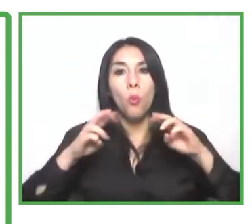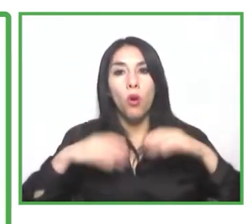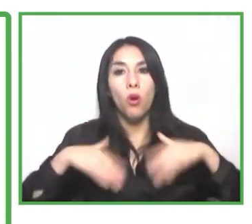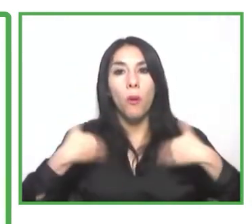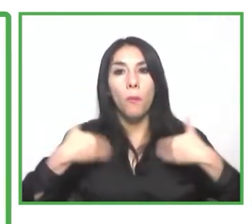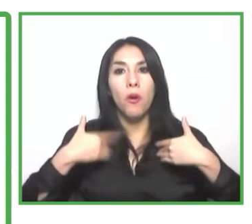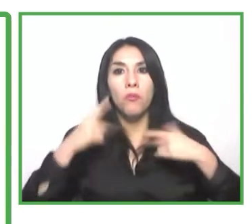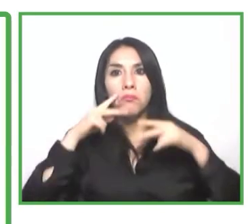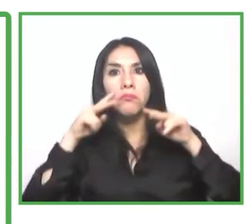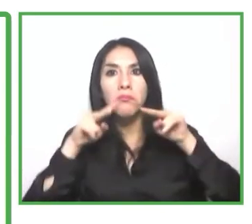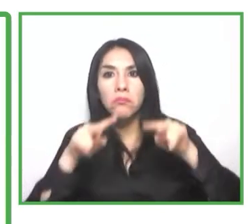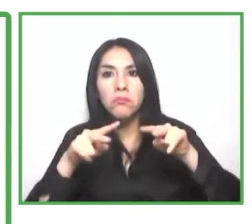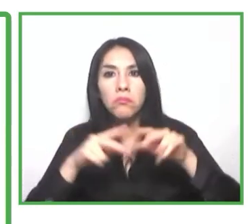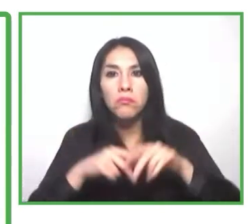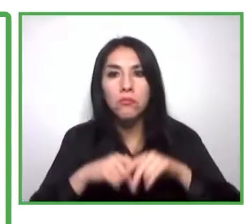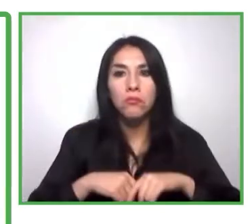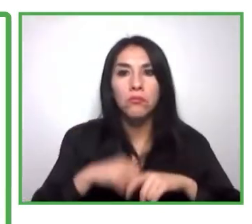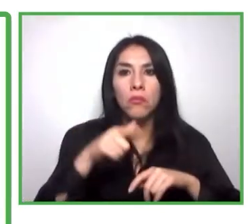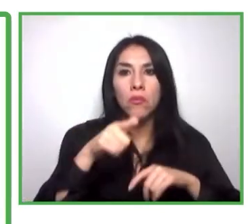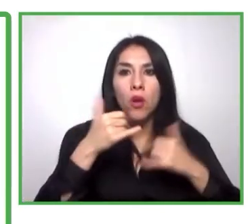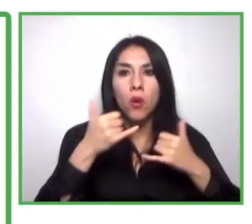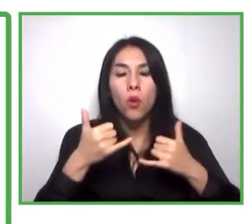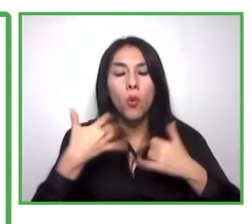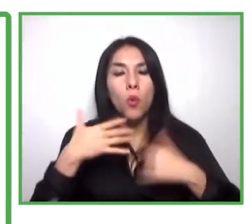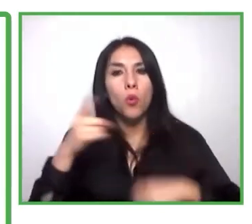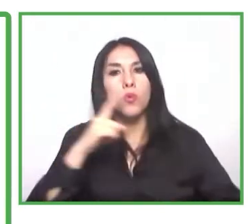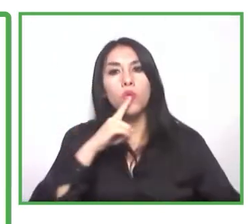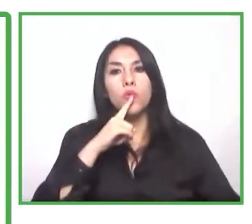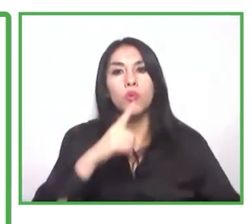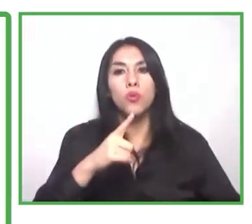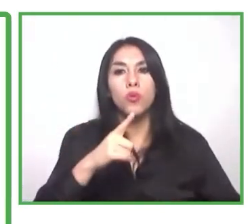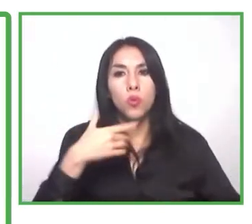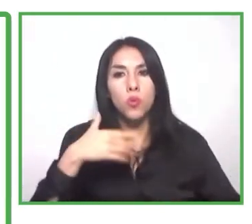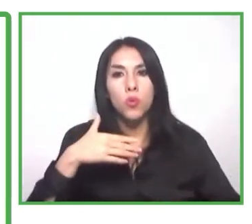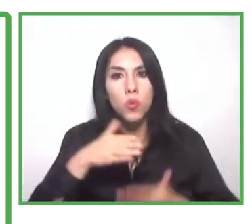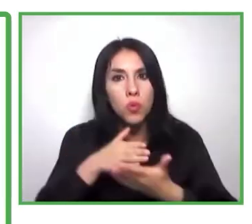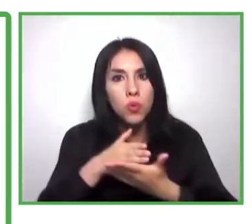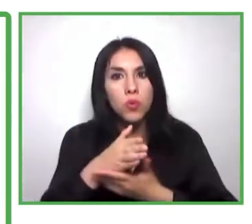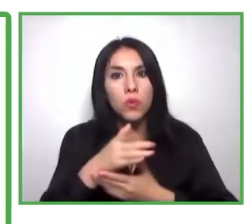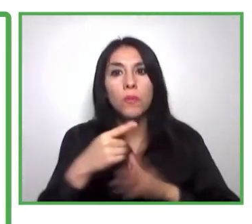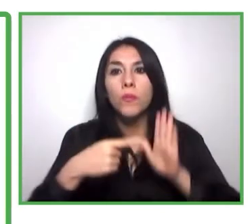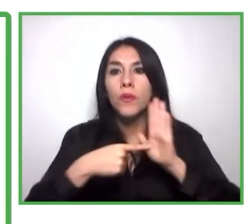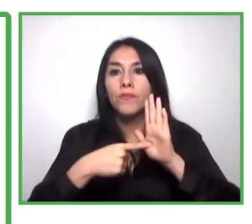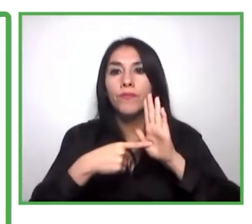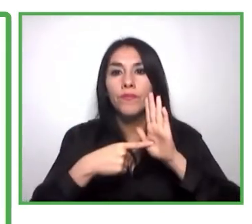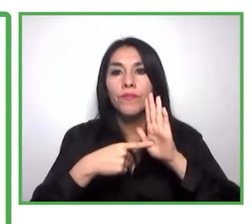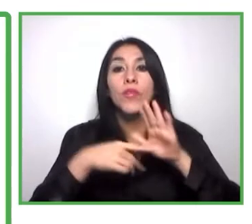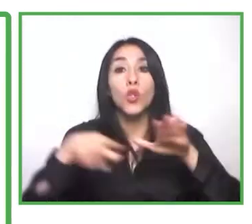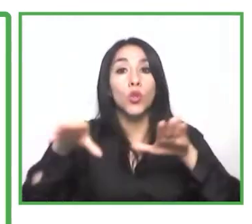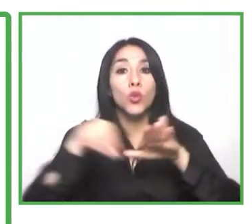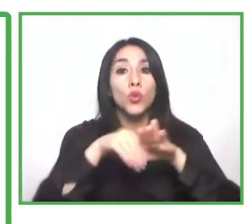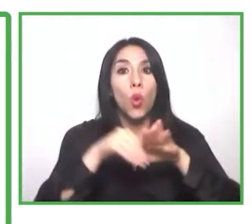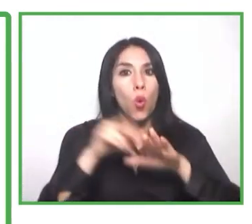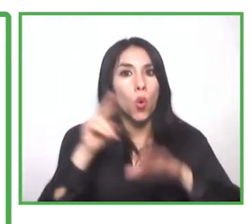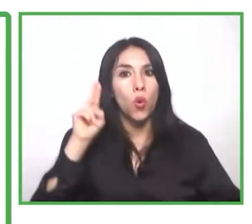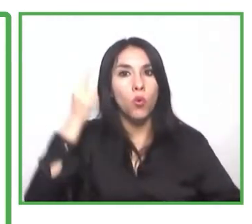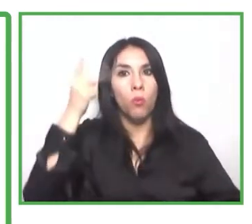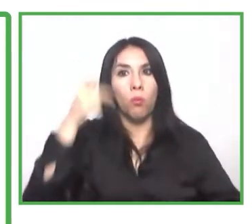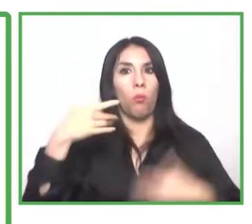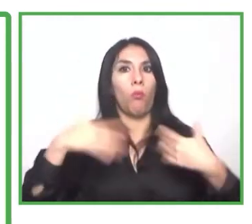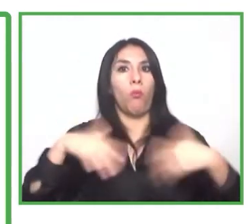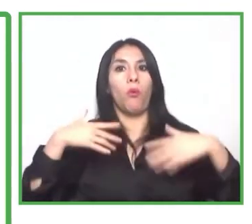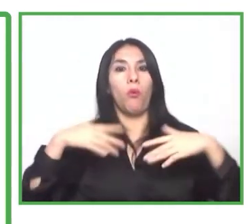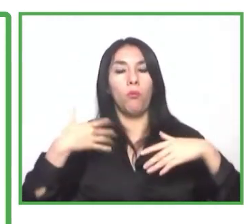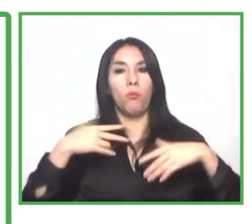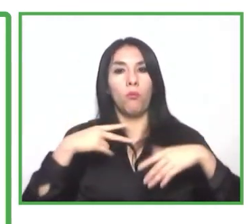es una realidad que comienza con Expo Inclusión en Uruguay, así que muy bonita noticia. Bien, vamos con la siguiente expositora,